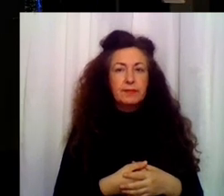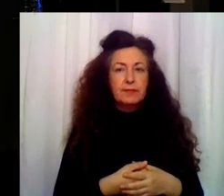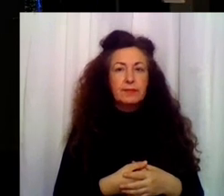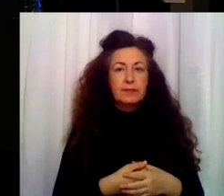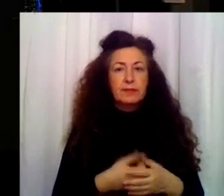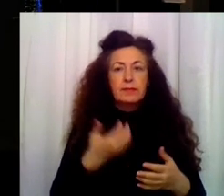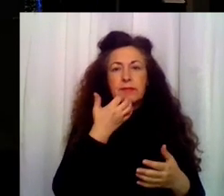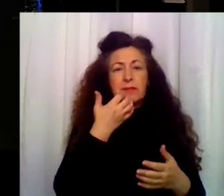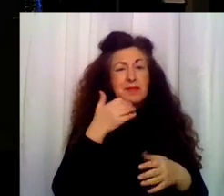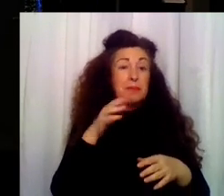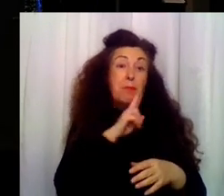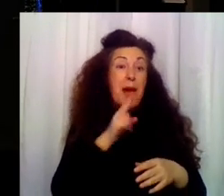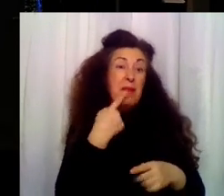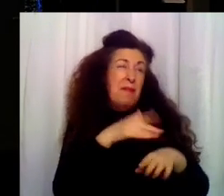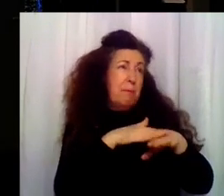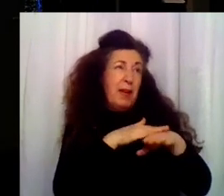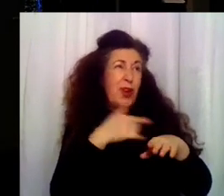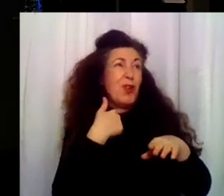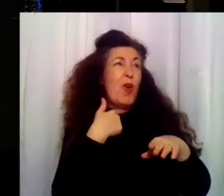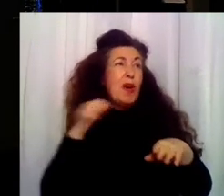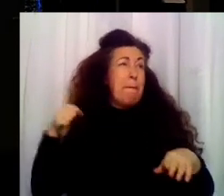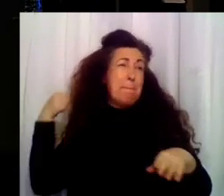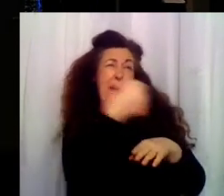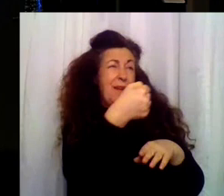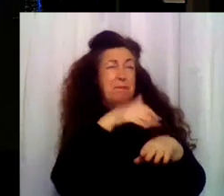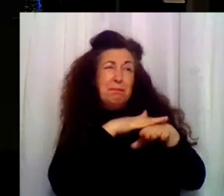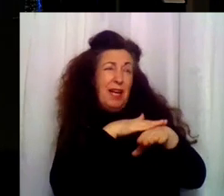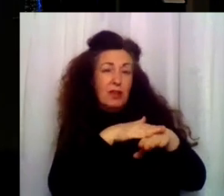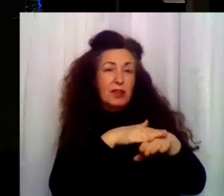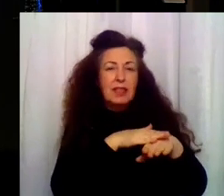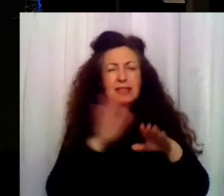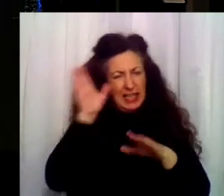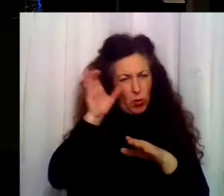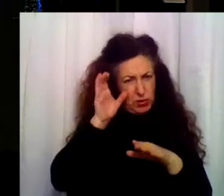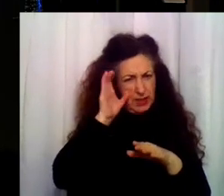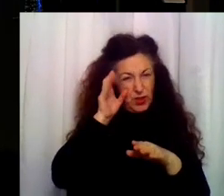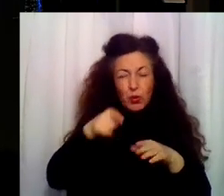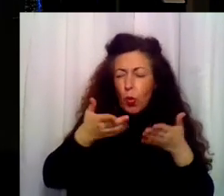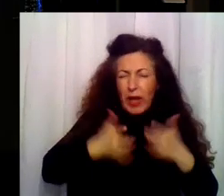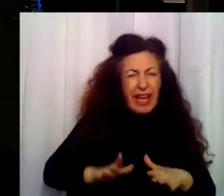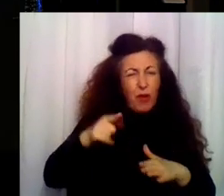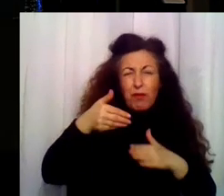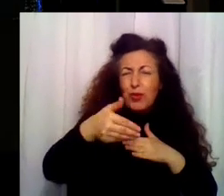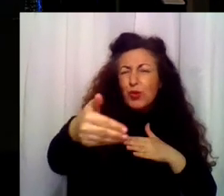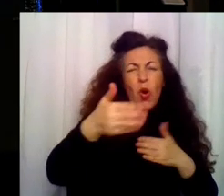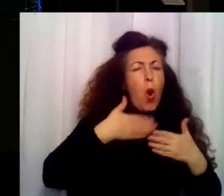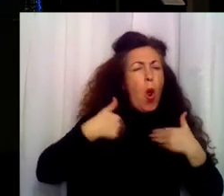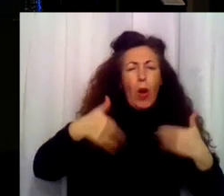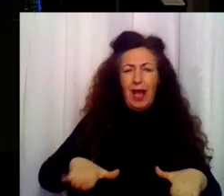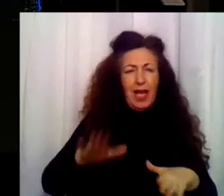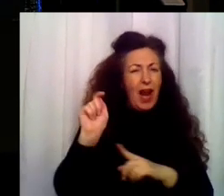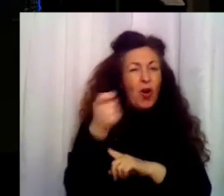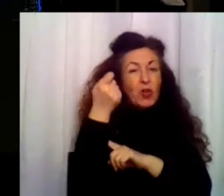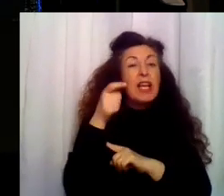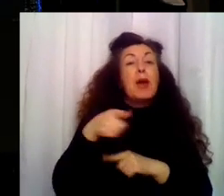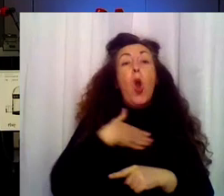fuerza. Es escúcheme, escúcheme. Su hijo será lo que quiera ser. Está lleno de encantos. Lo que quiera. No lo que